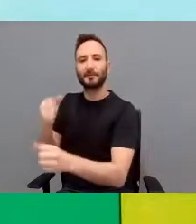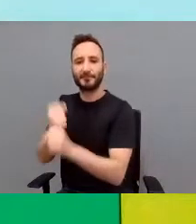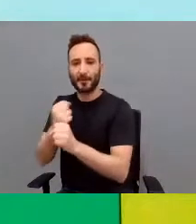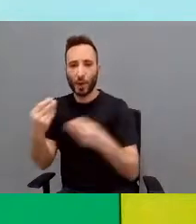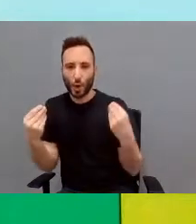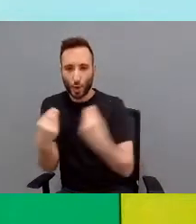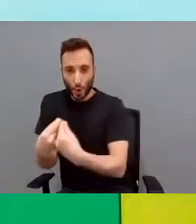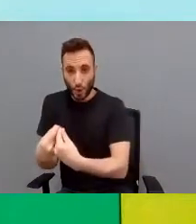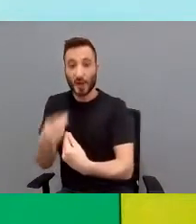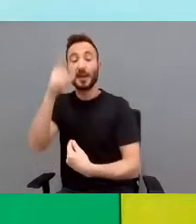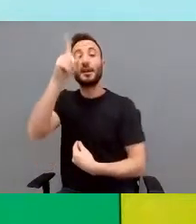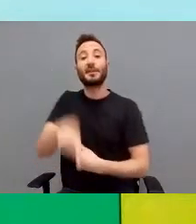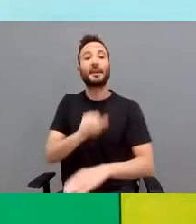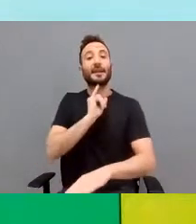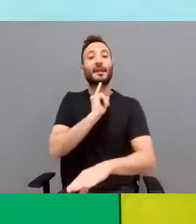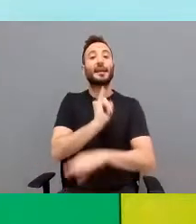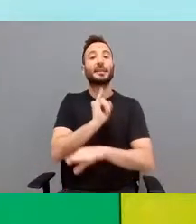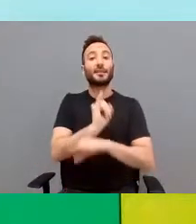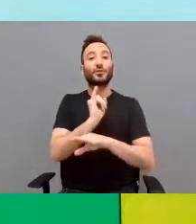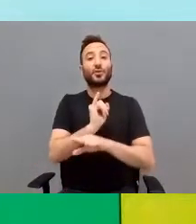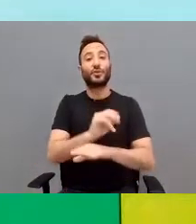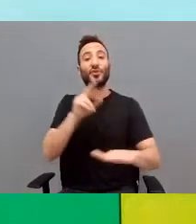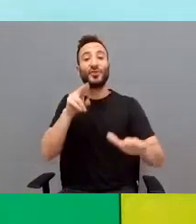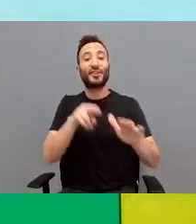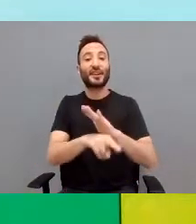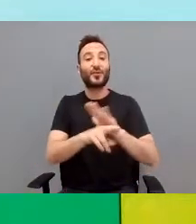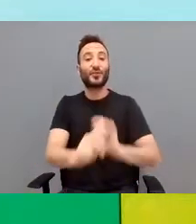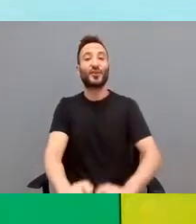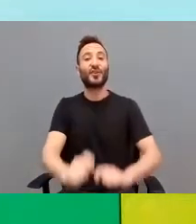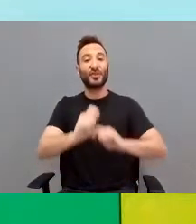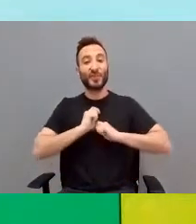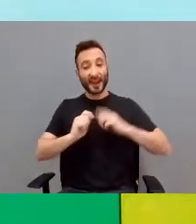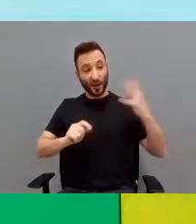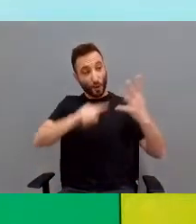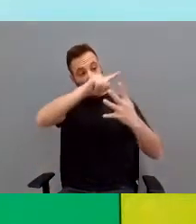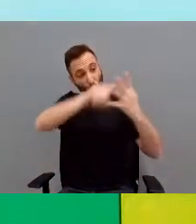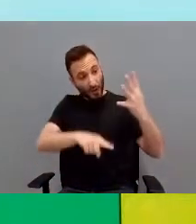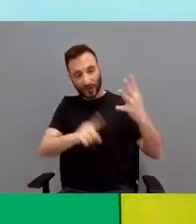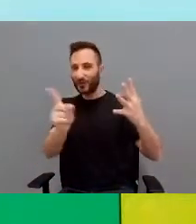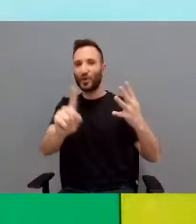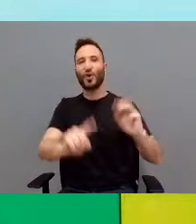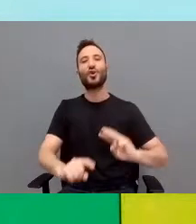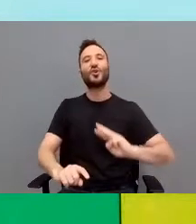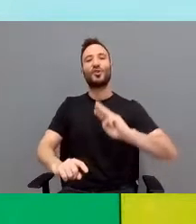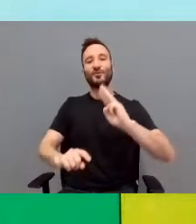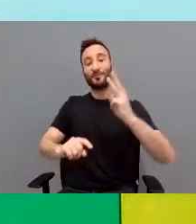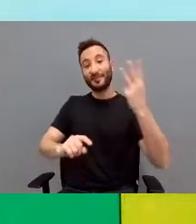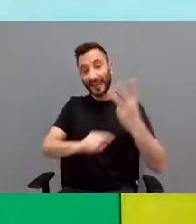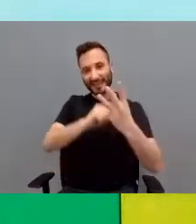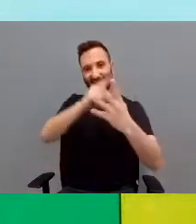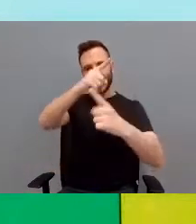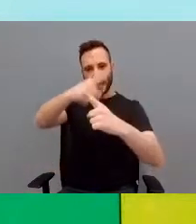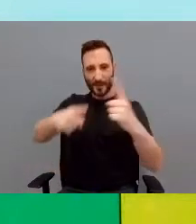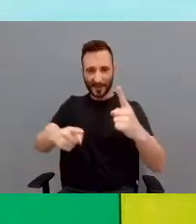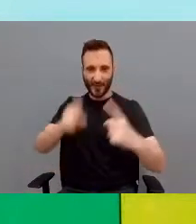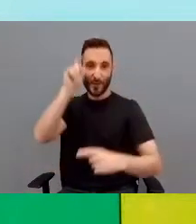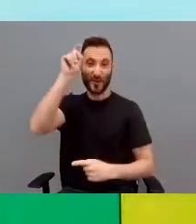a costa del centro, porque los recursos que nos dan no son cuatro, son tres profesores y medio y nosotros